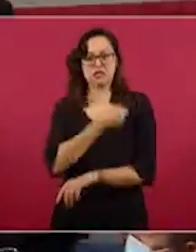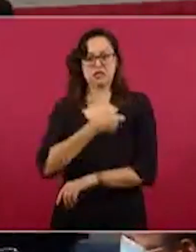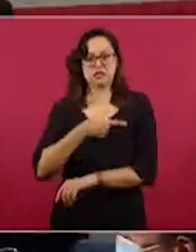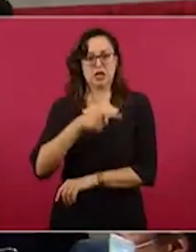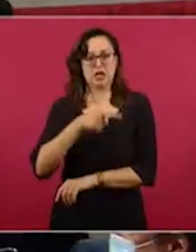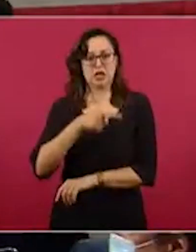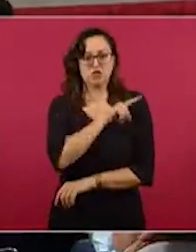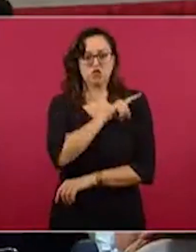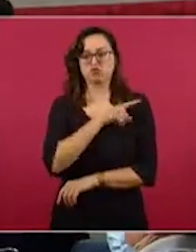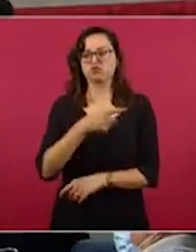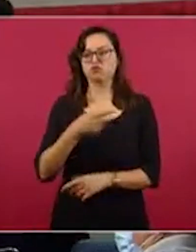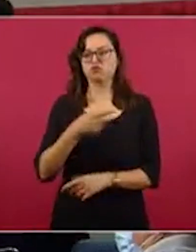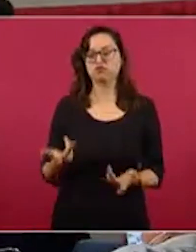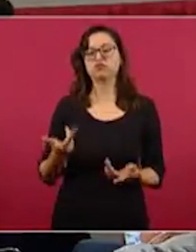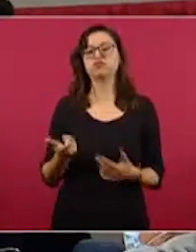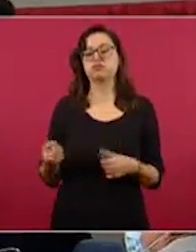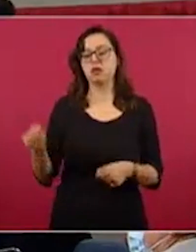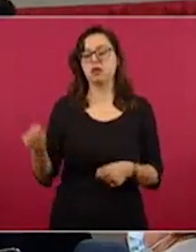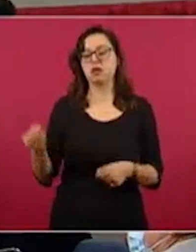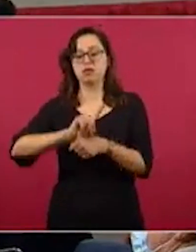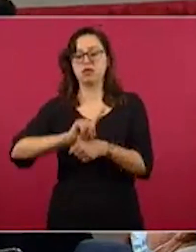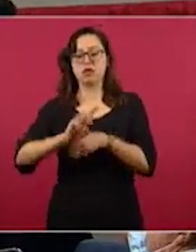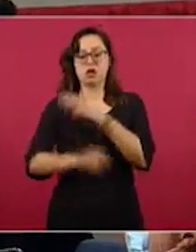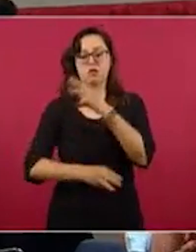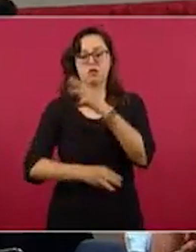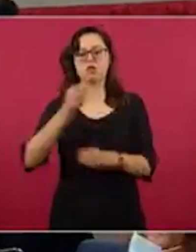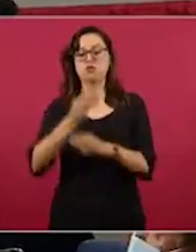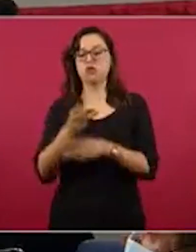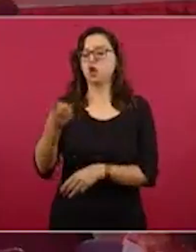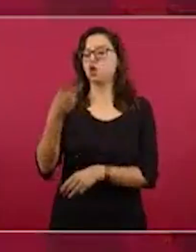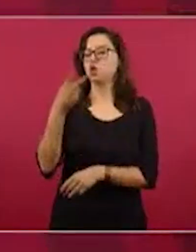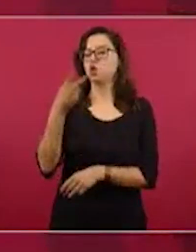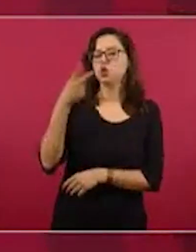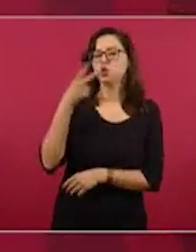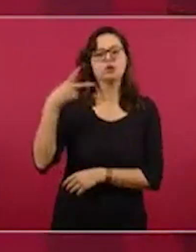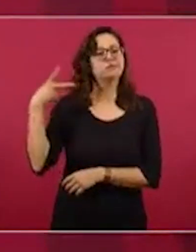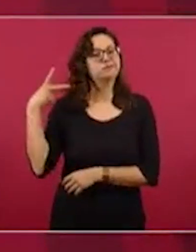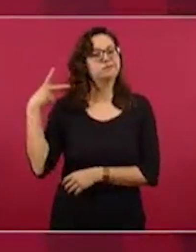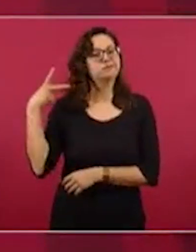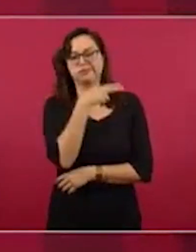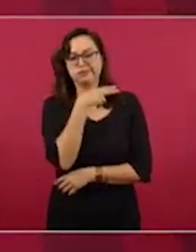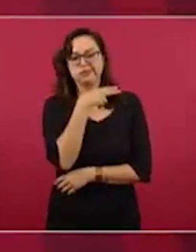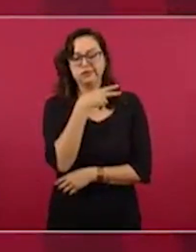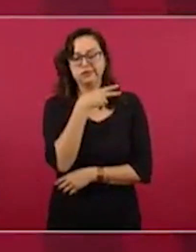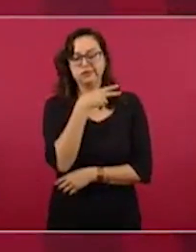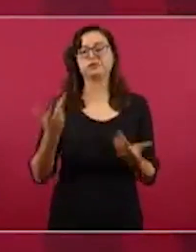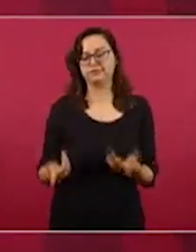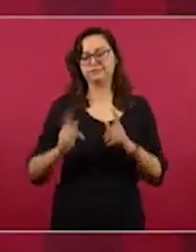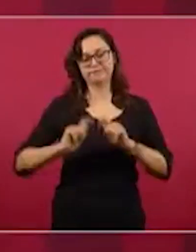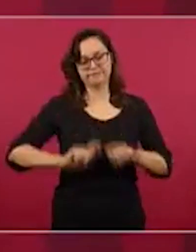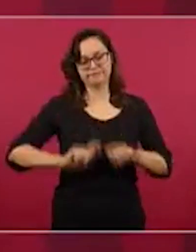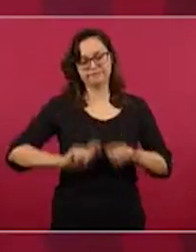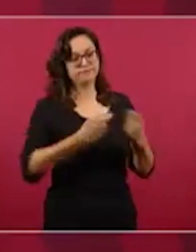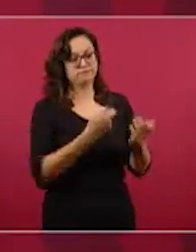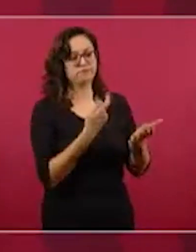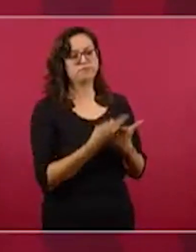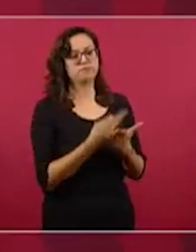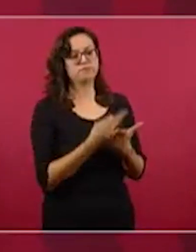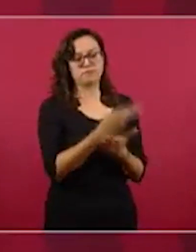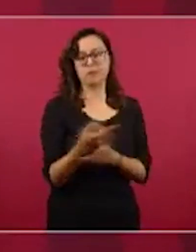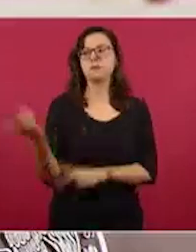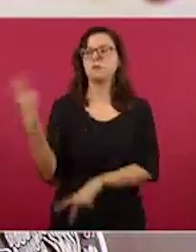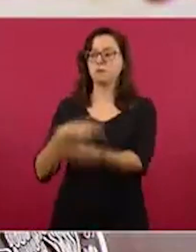premio del Día Mundial del Sin Tabaco, que será entregado por el doctor Miguel Malo,